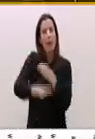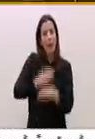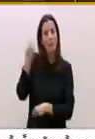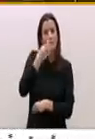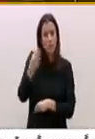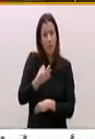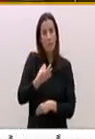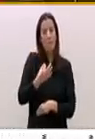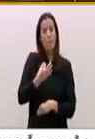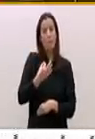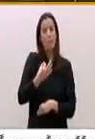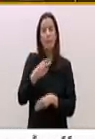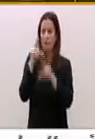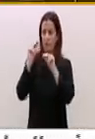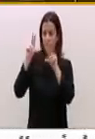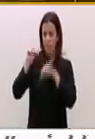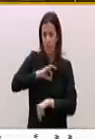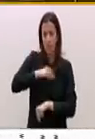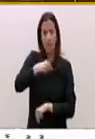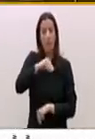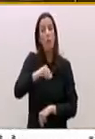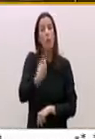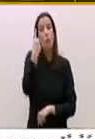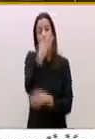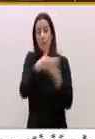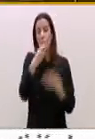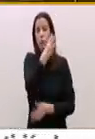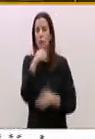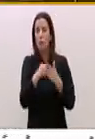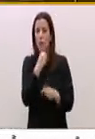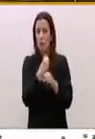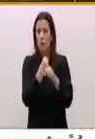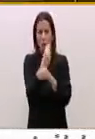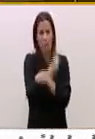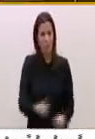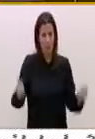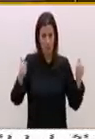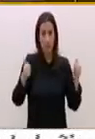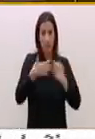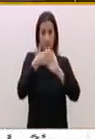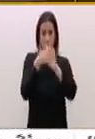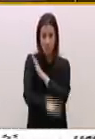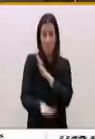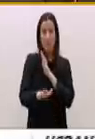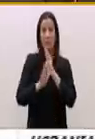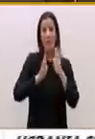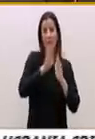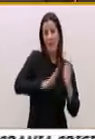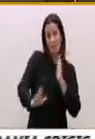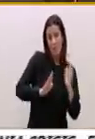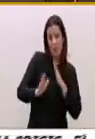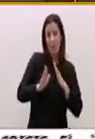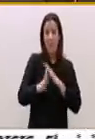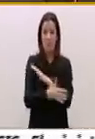destruir más de un millón trescientos mil empleos, que se haya incrementado la temporalidad y la precariedad en el empleo,